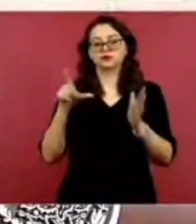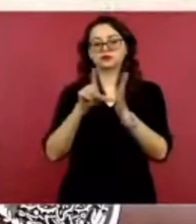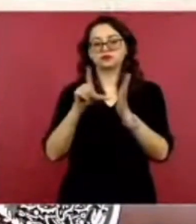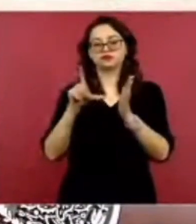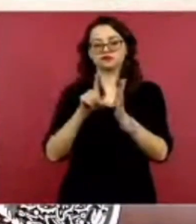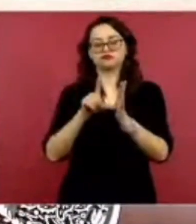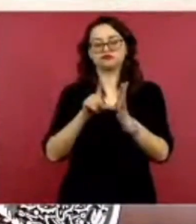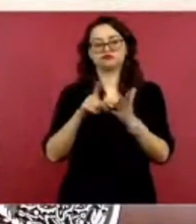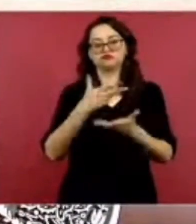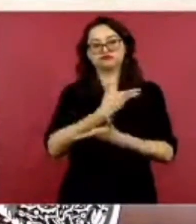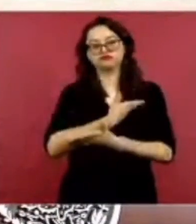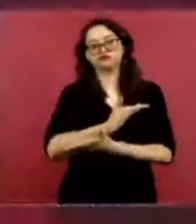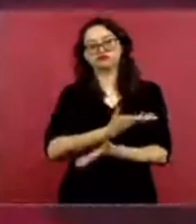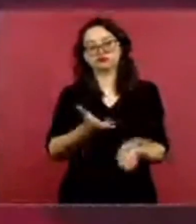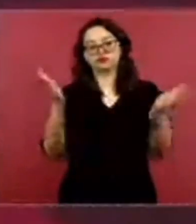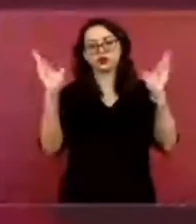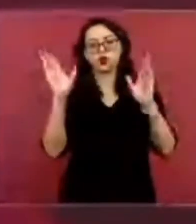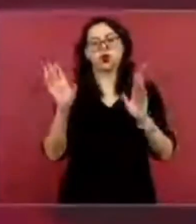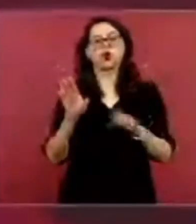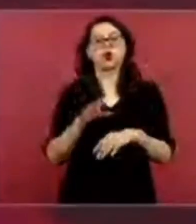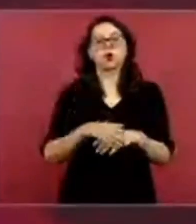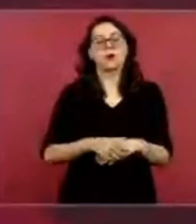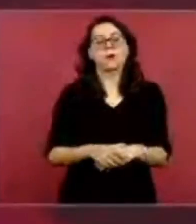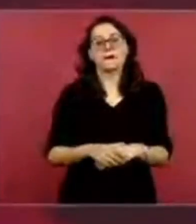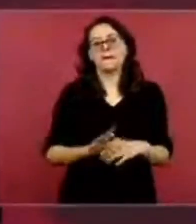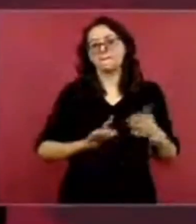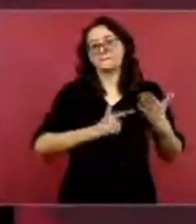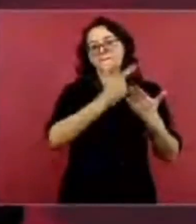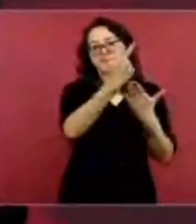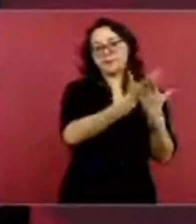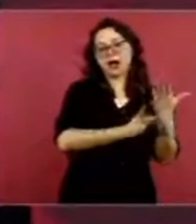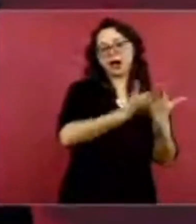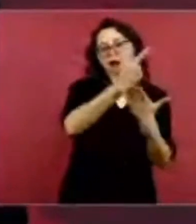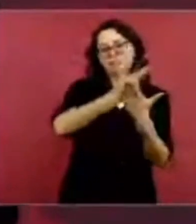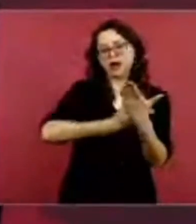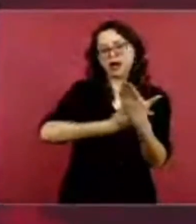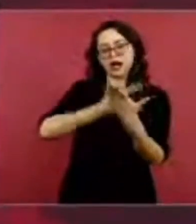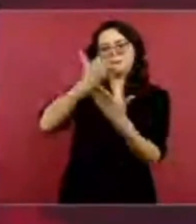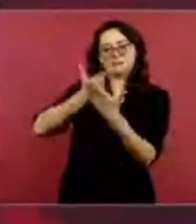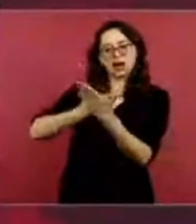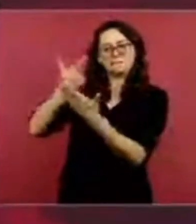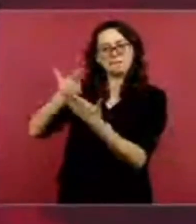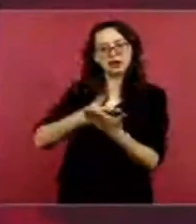para llevar un seguimiento